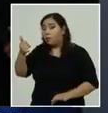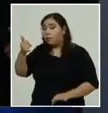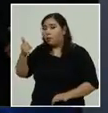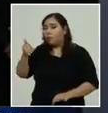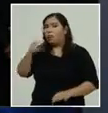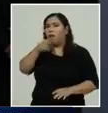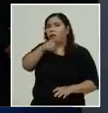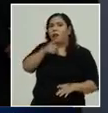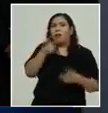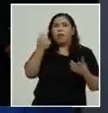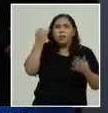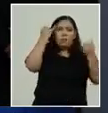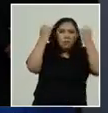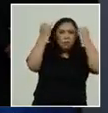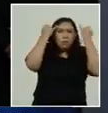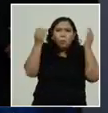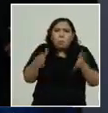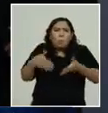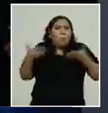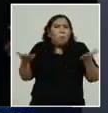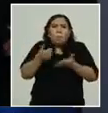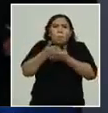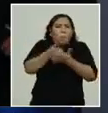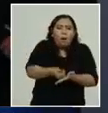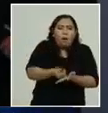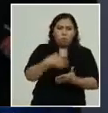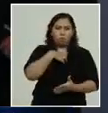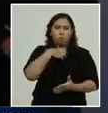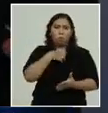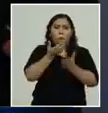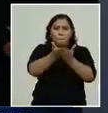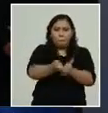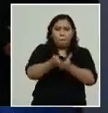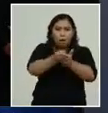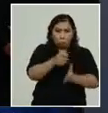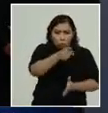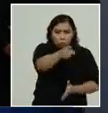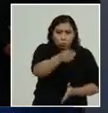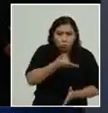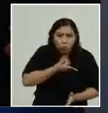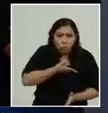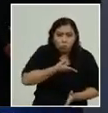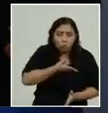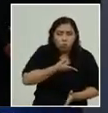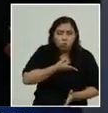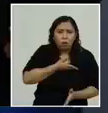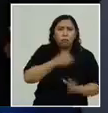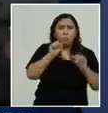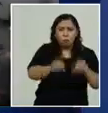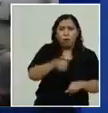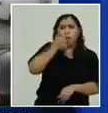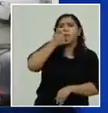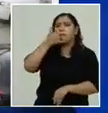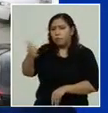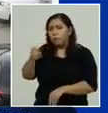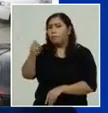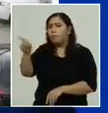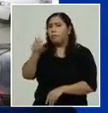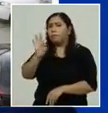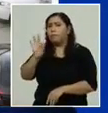y no andan con policías o militares para que le asignen ese personal. Aquí quiero destacar